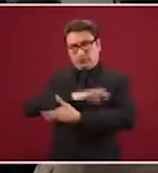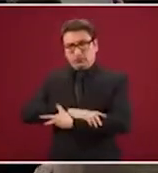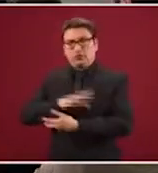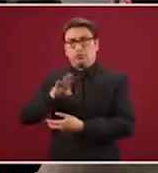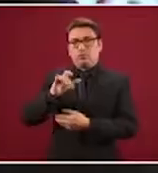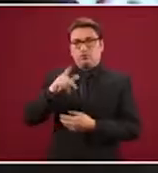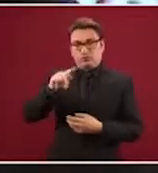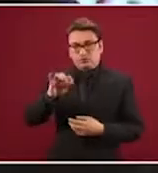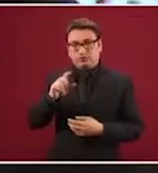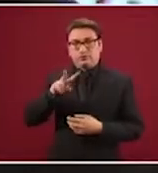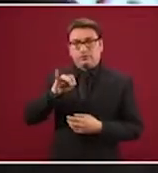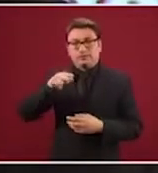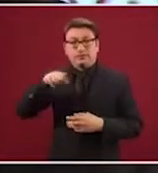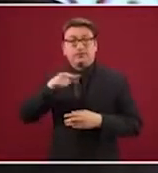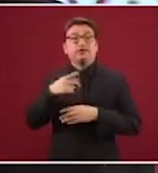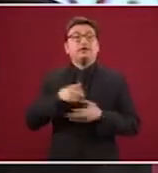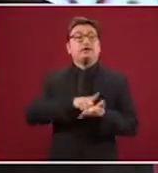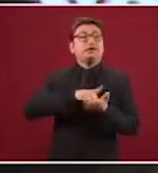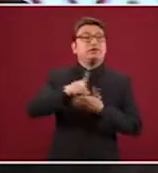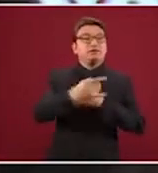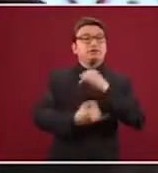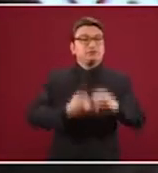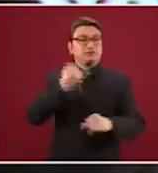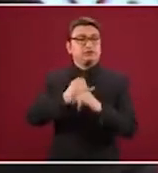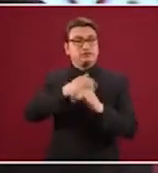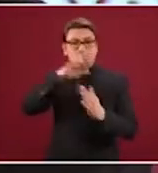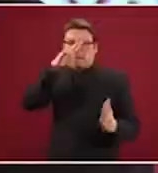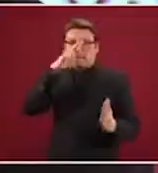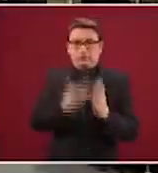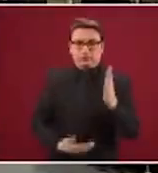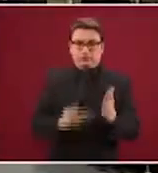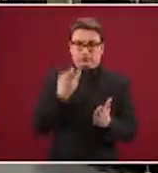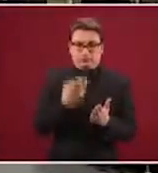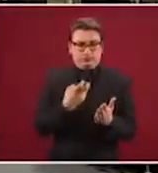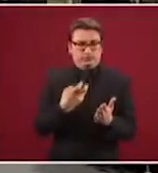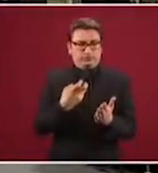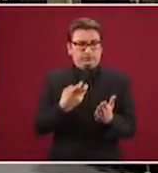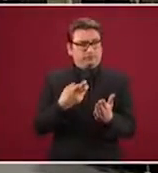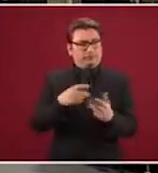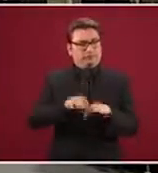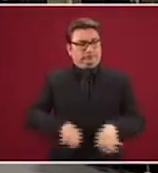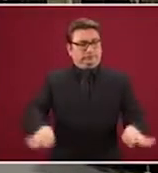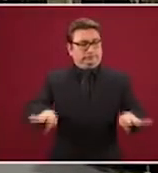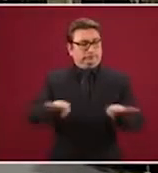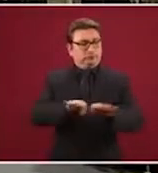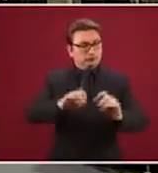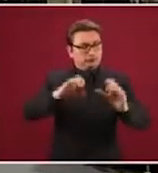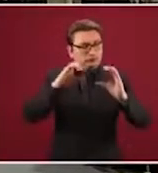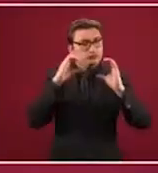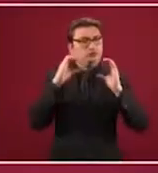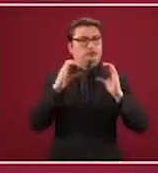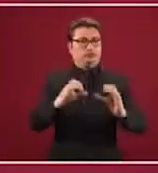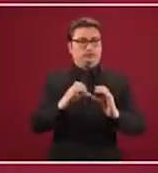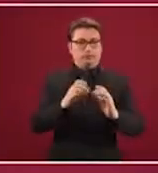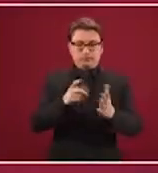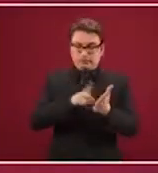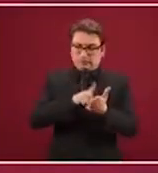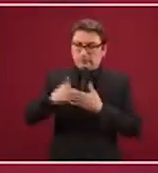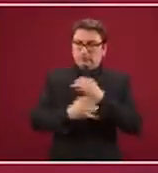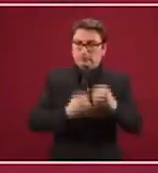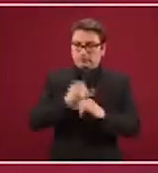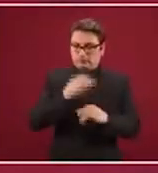internacional, casi te dirías de Vesfalia para acá, ese es uno de los elementos definitivos del derecho internacional.